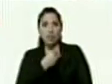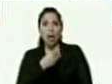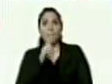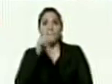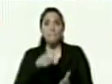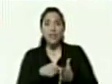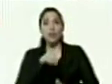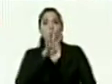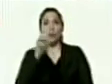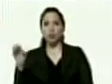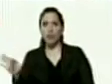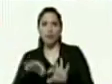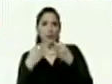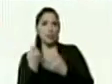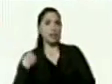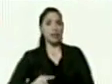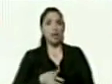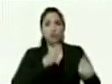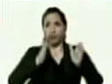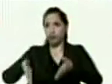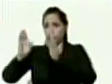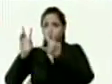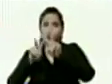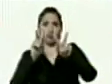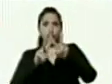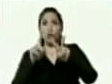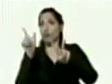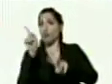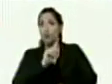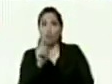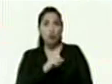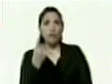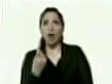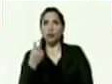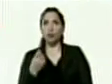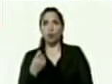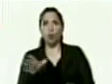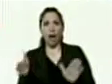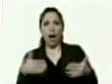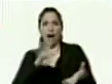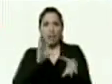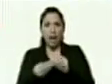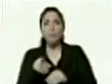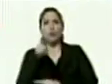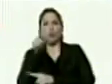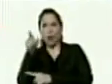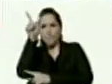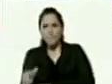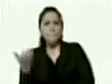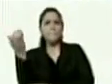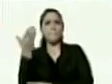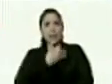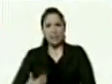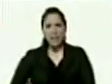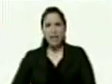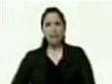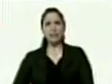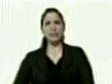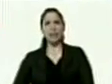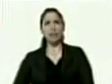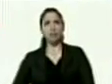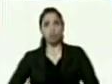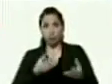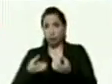mil cuatrocientas familias que tiene el urbanismo guanaguanay no le faltó su caja clave presidente porque usted nos regaló en sus rostros de esos